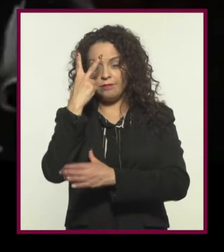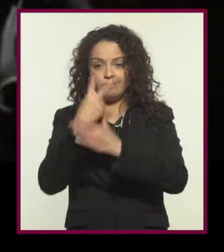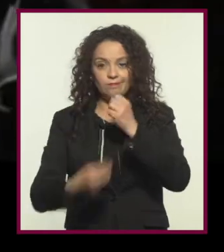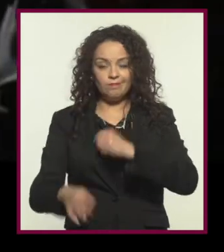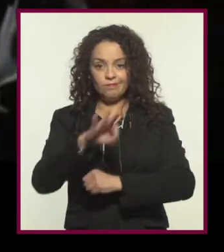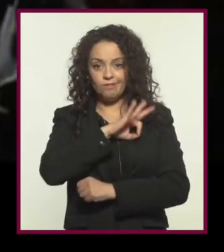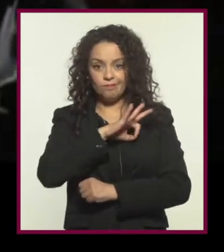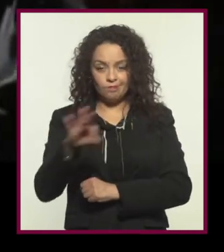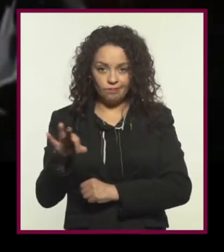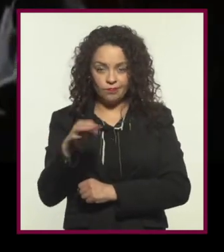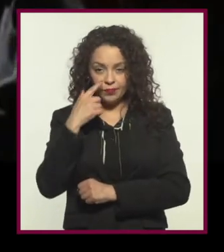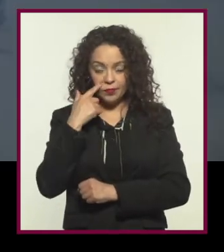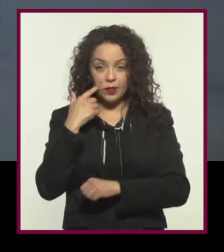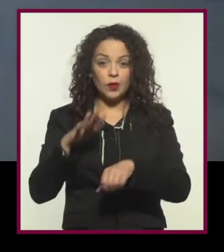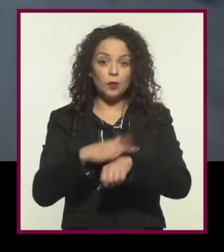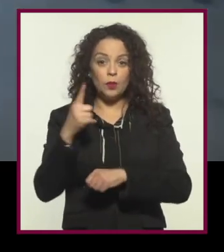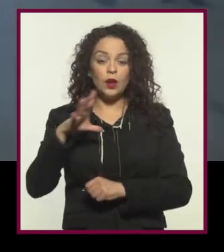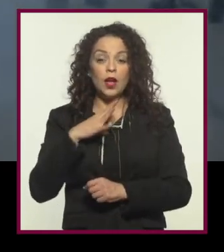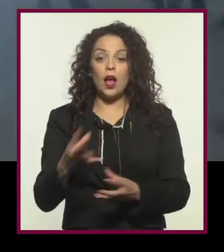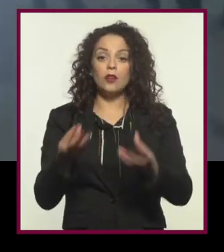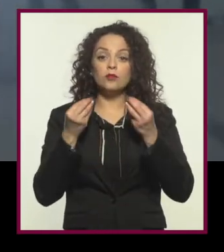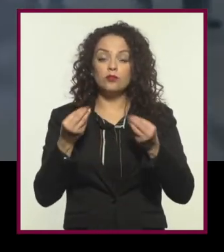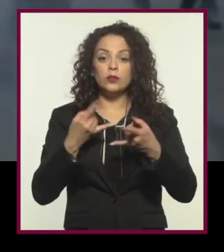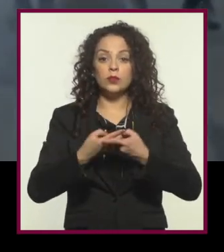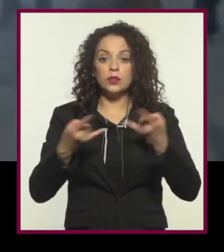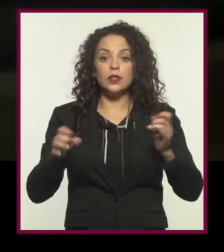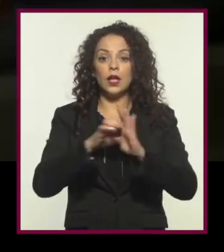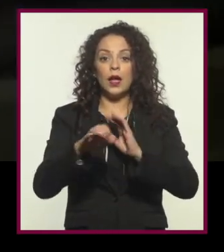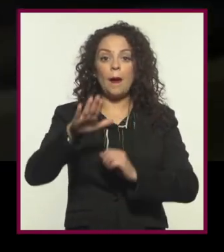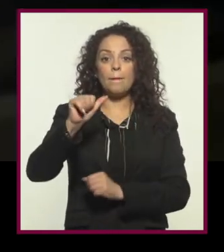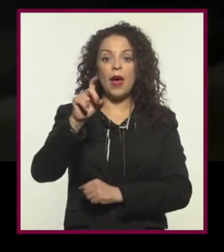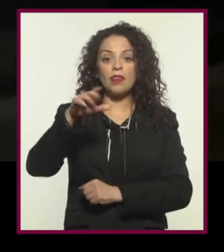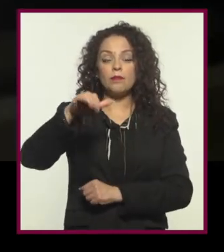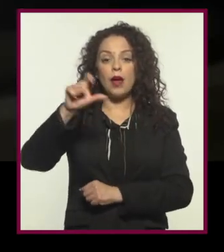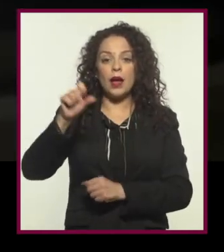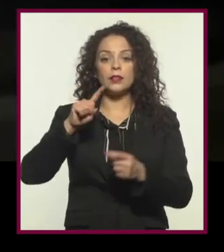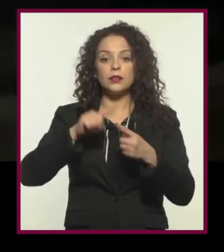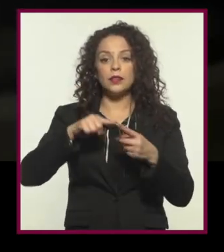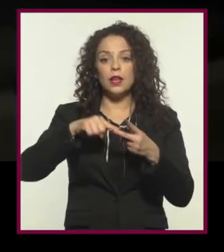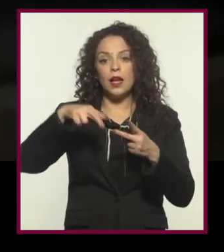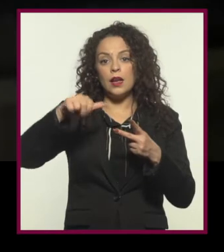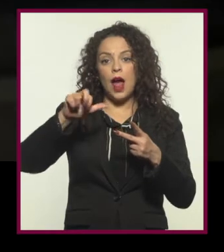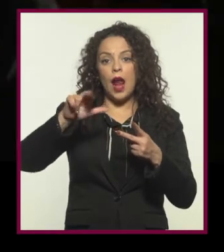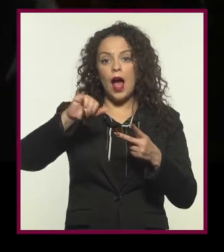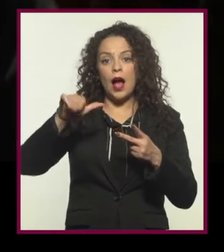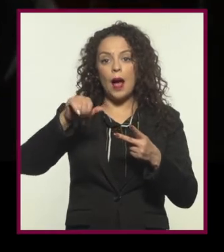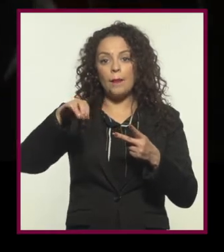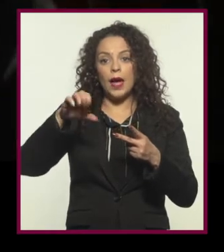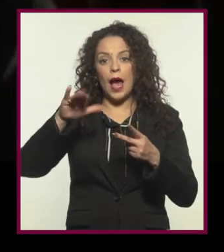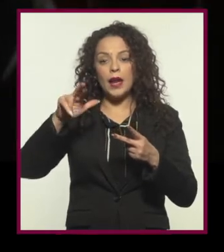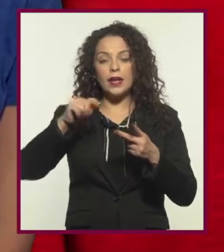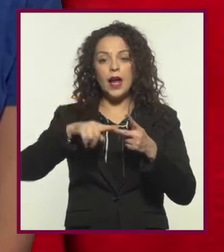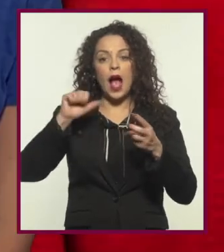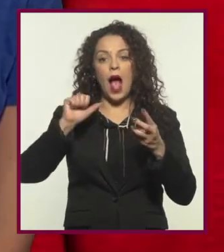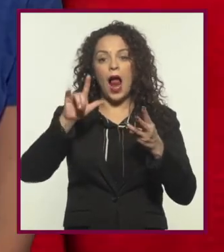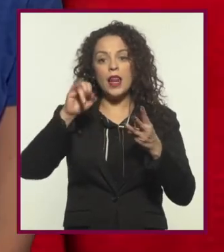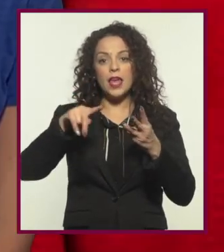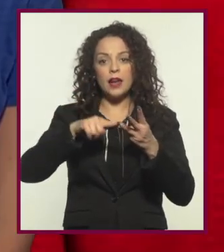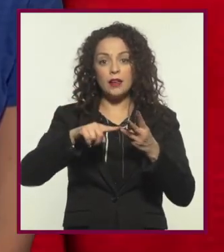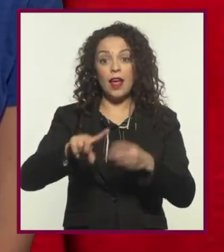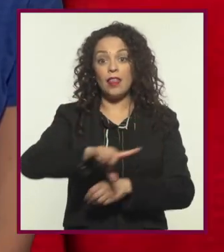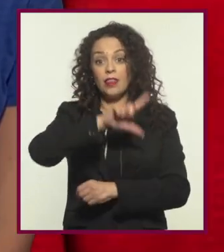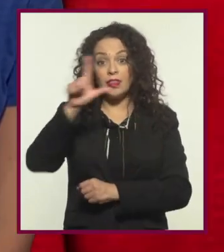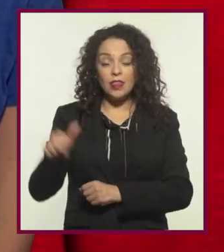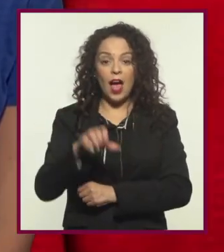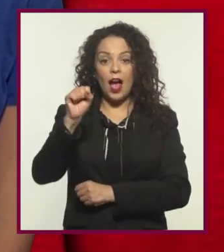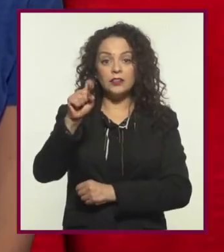un arma de doble filo. Es el momento en que surgen grandes clásicos como Mad Max, Naranja Mecánica y Alien. Ya hace finales